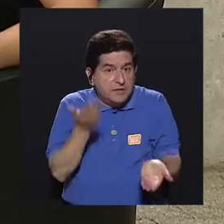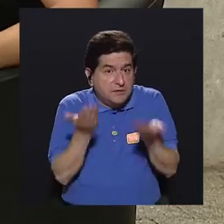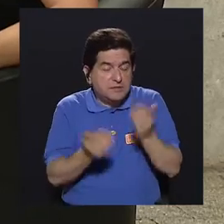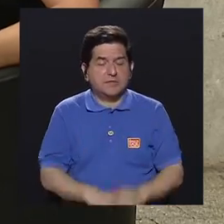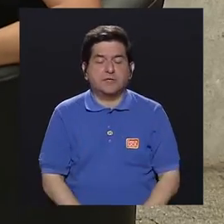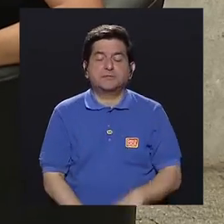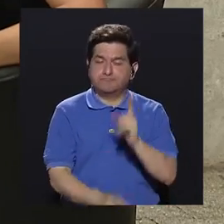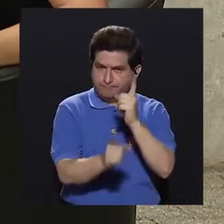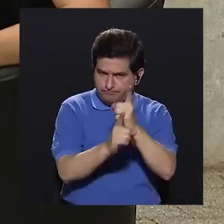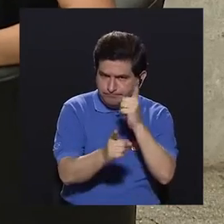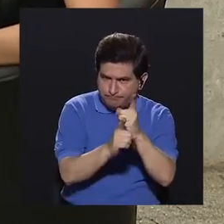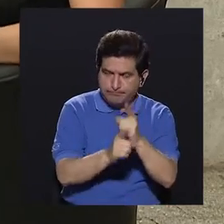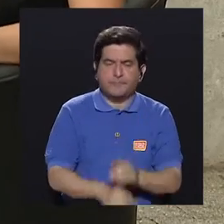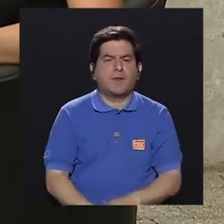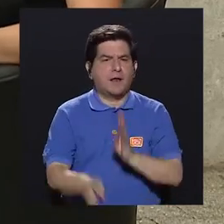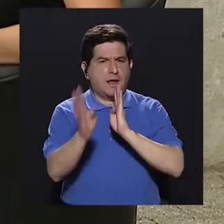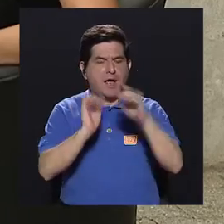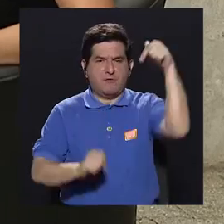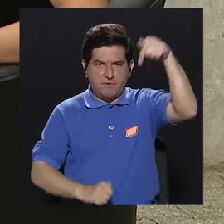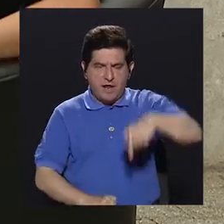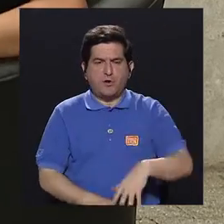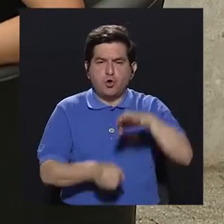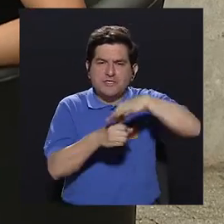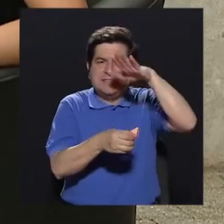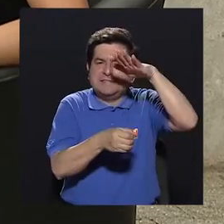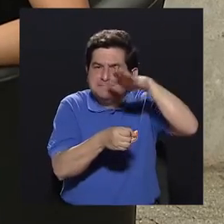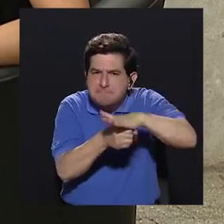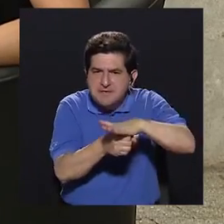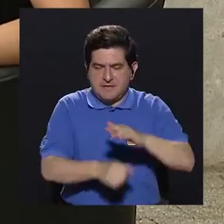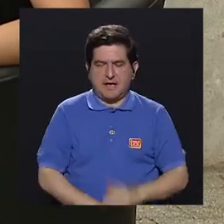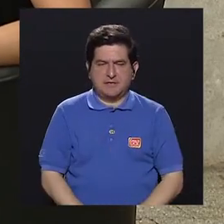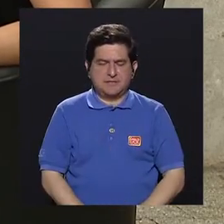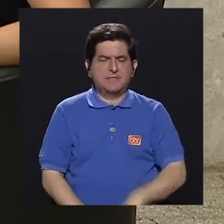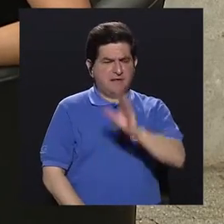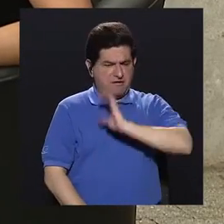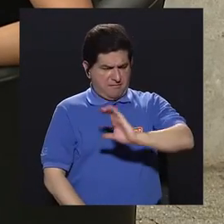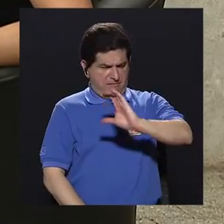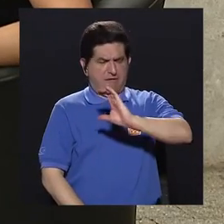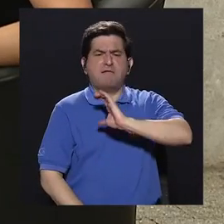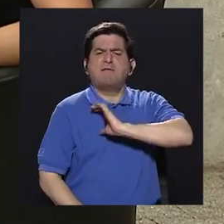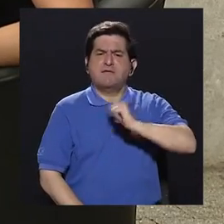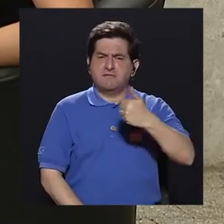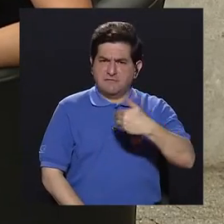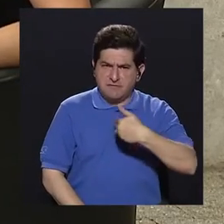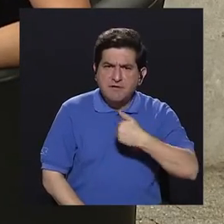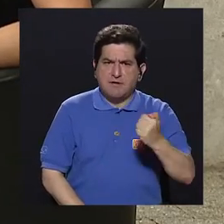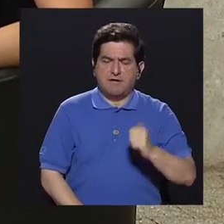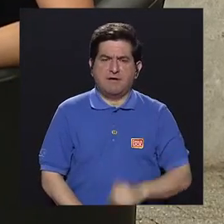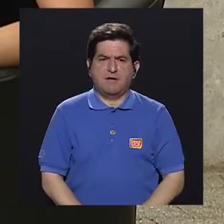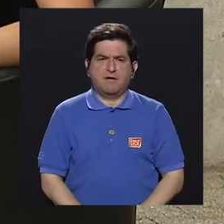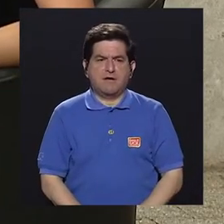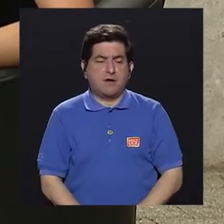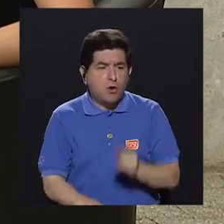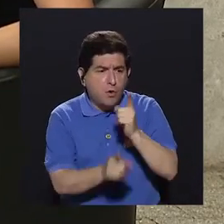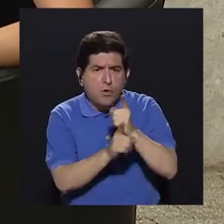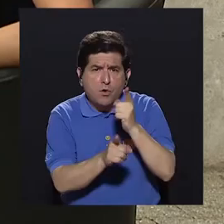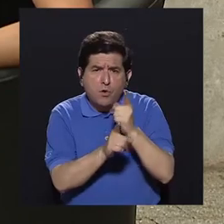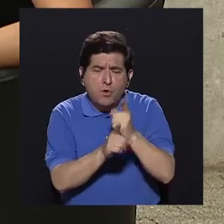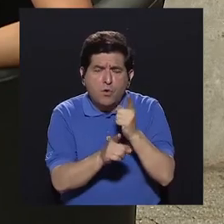Así es Fabiola, y es que vamos a hablar el día de hoy de las semillas, cuáles son sus propiedades, cuánto es lo